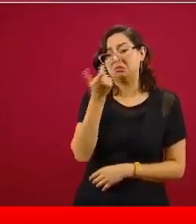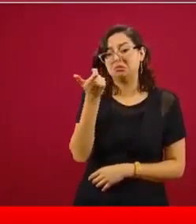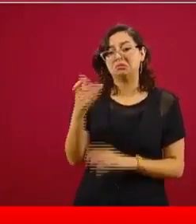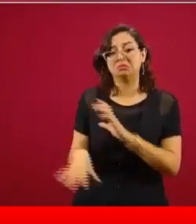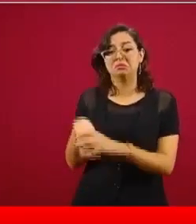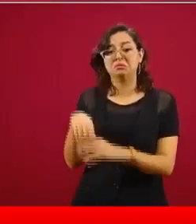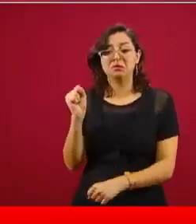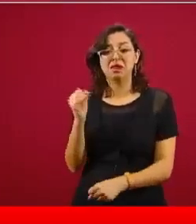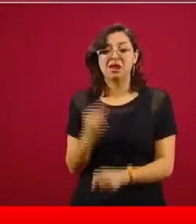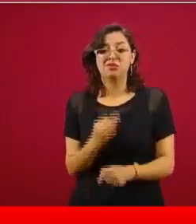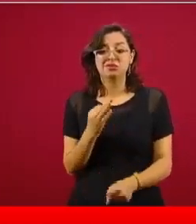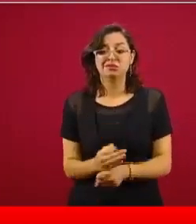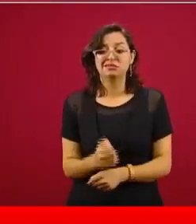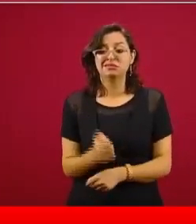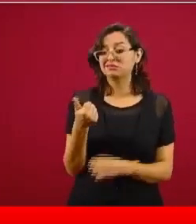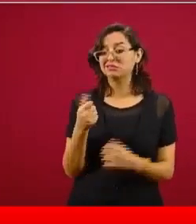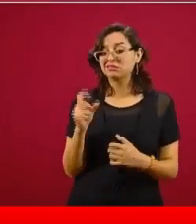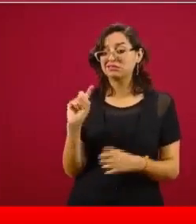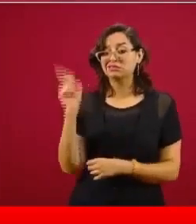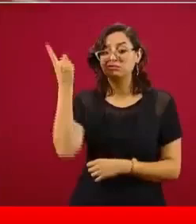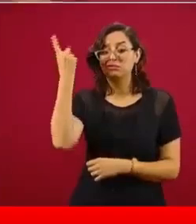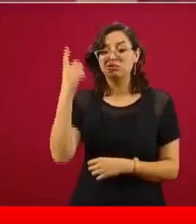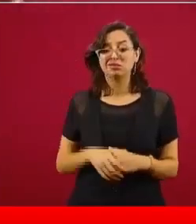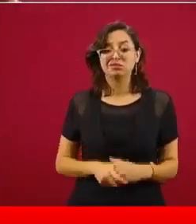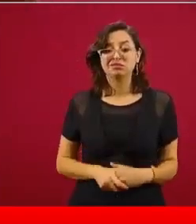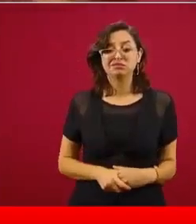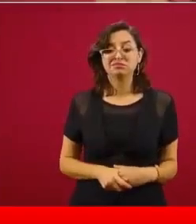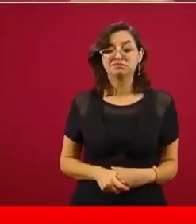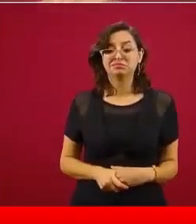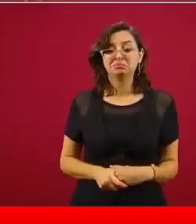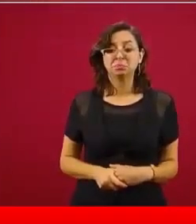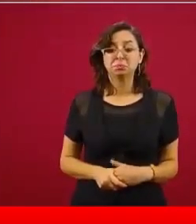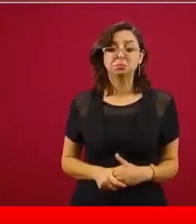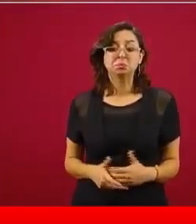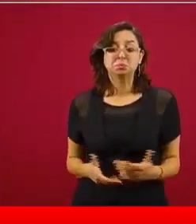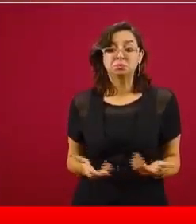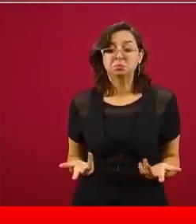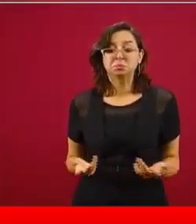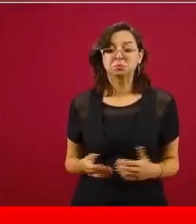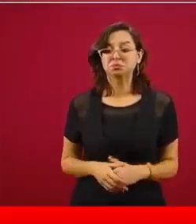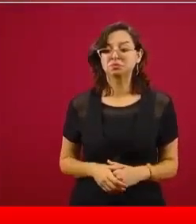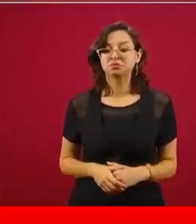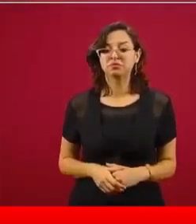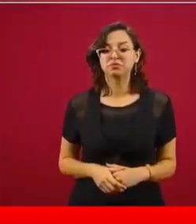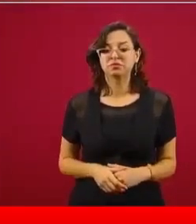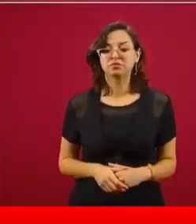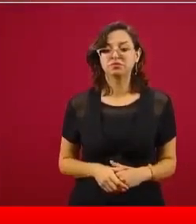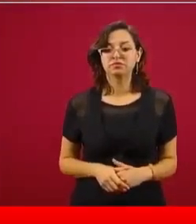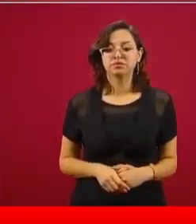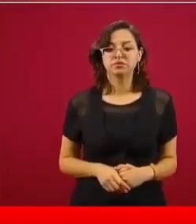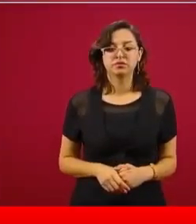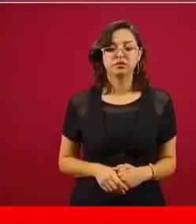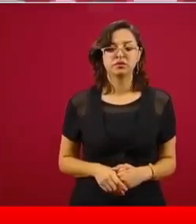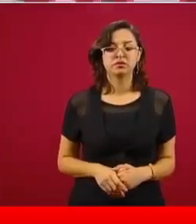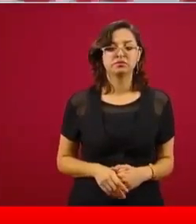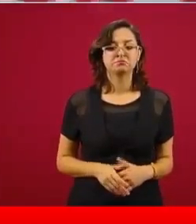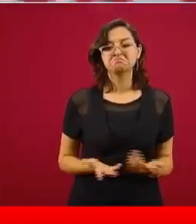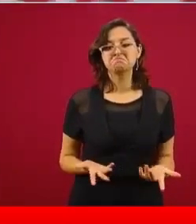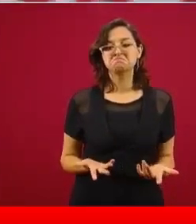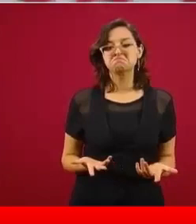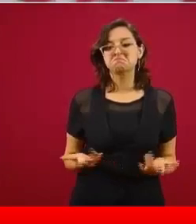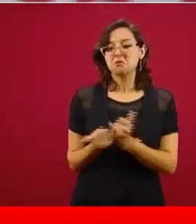está en seis dólares se sale a mano,